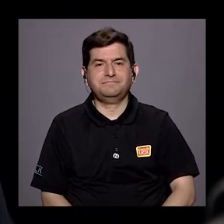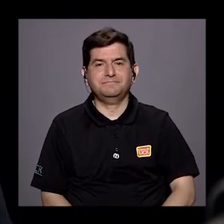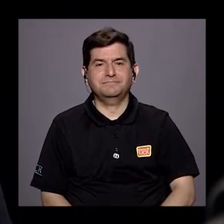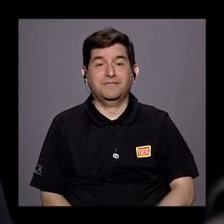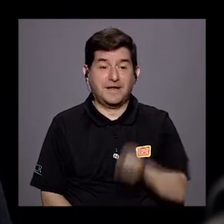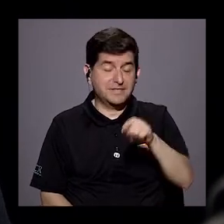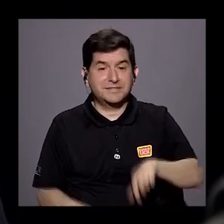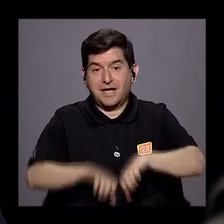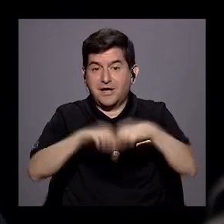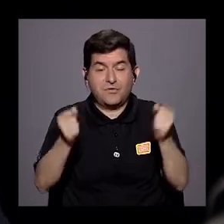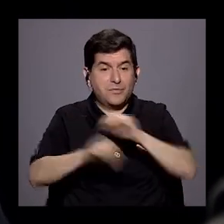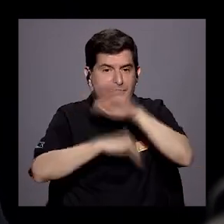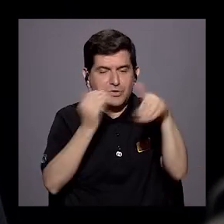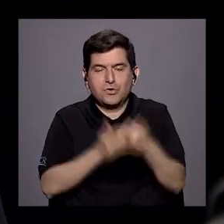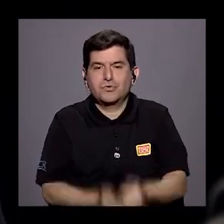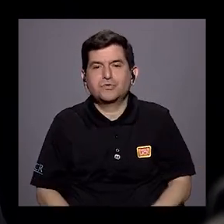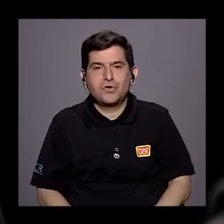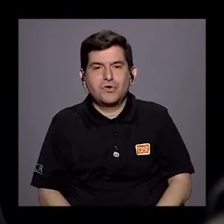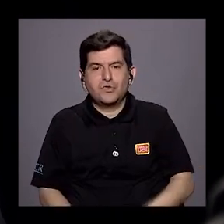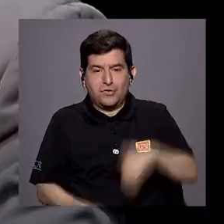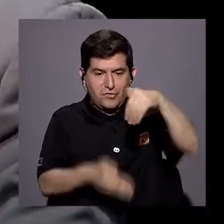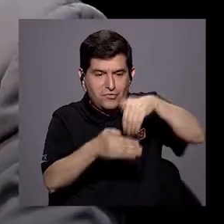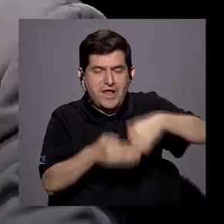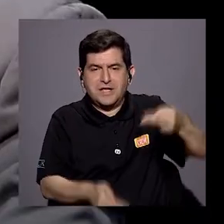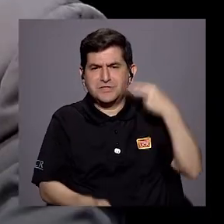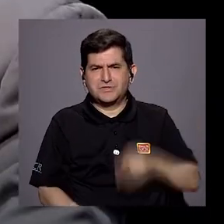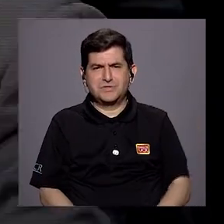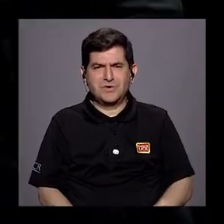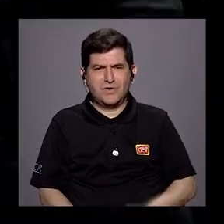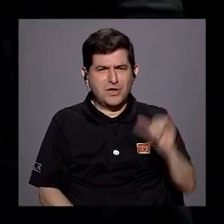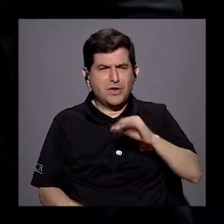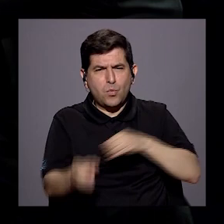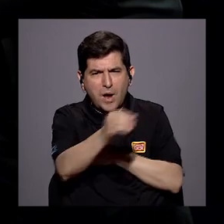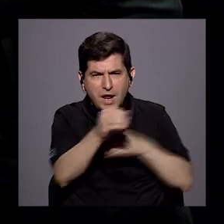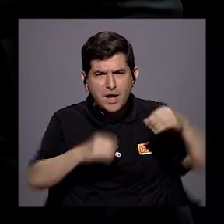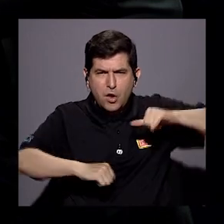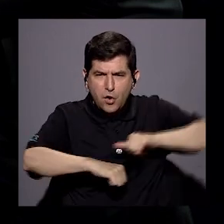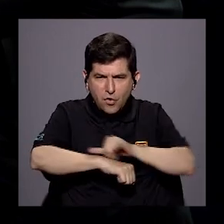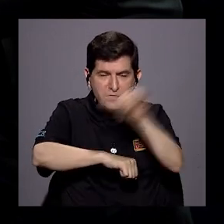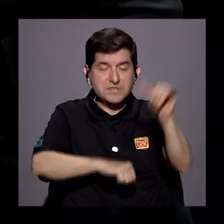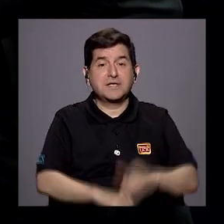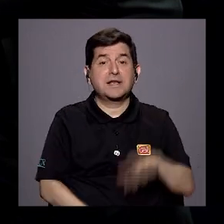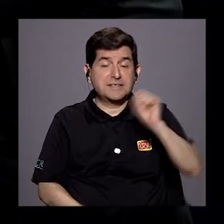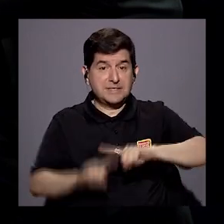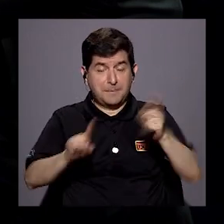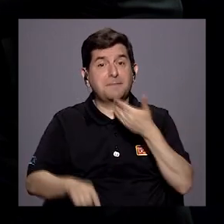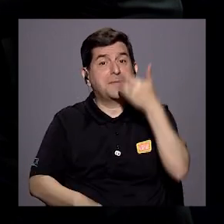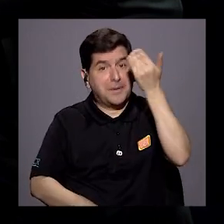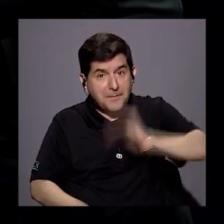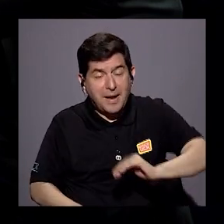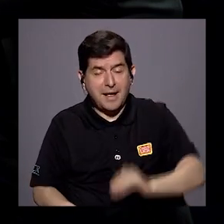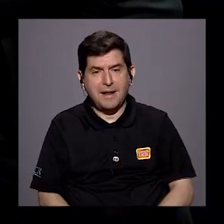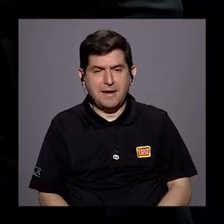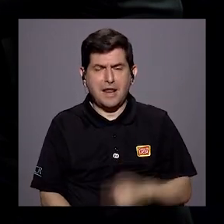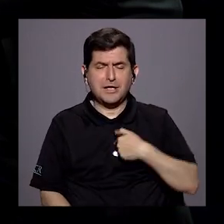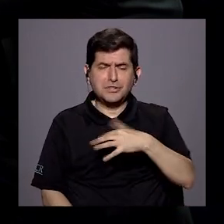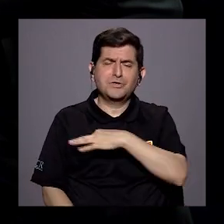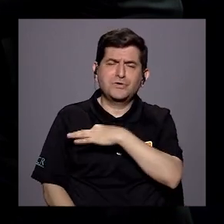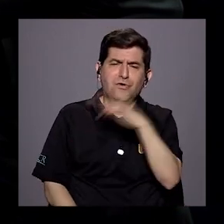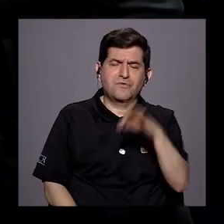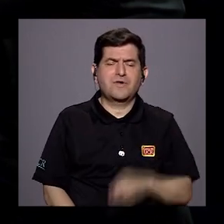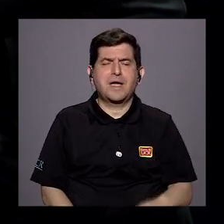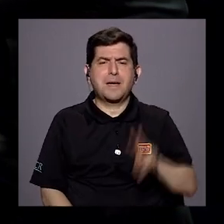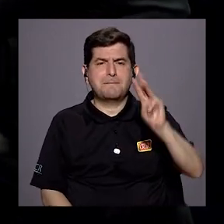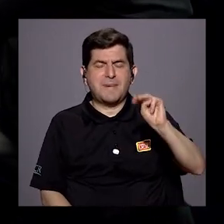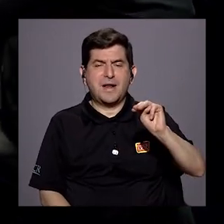está batiendo todos los récords. Es una agencia de viajes. Es una agencia de viajes mediocre. Yo tengo hoy mucha fe de que don